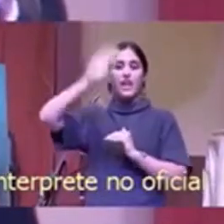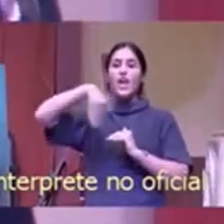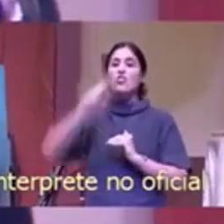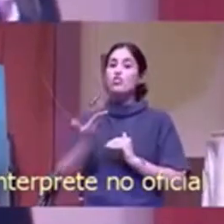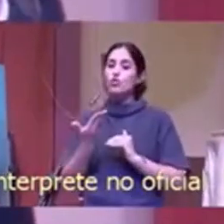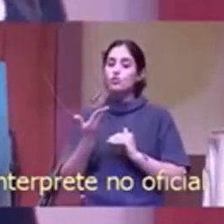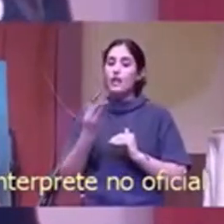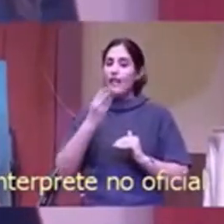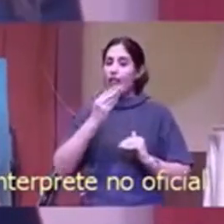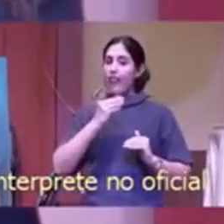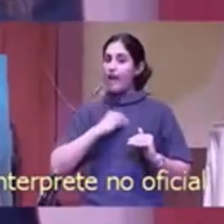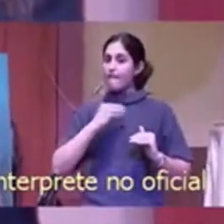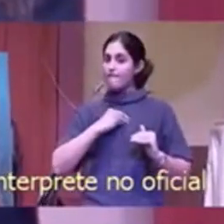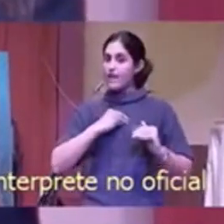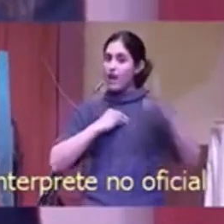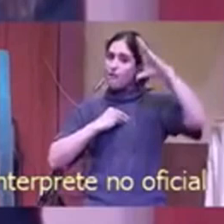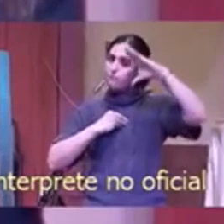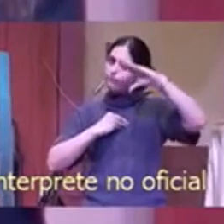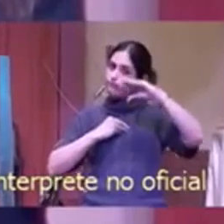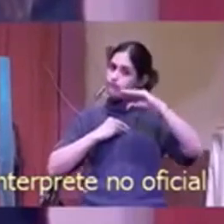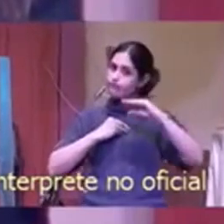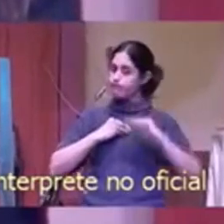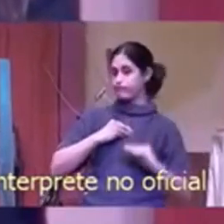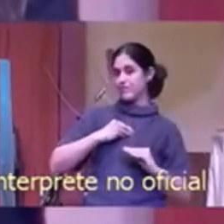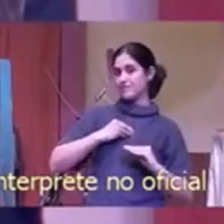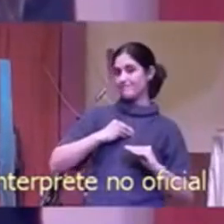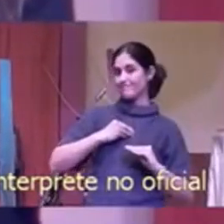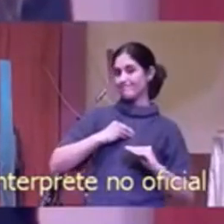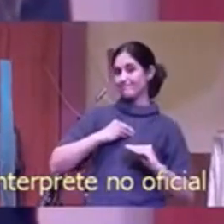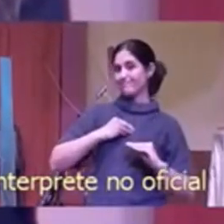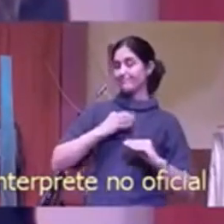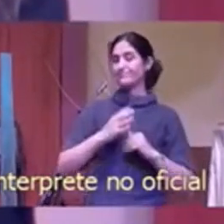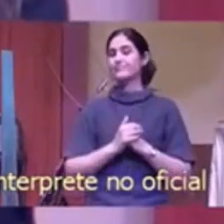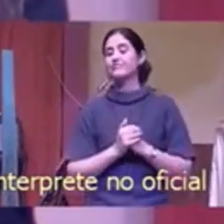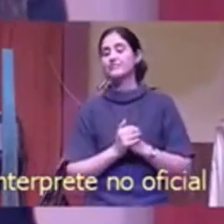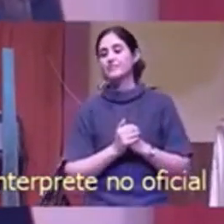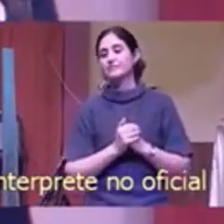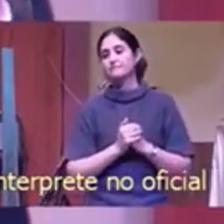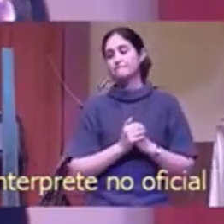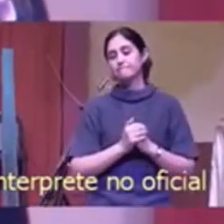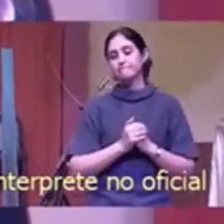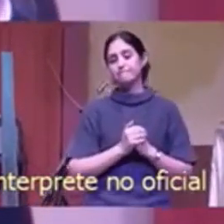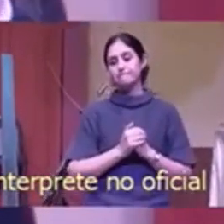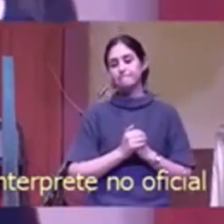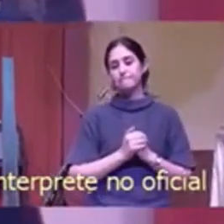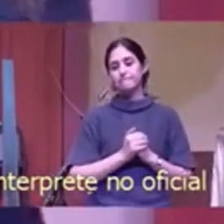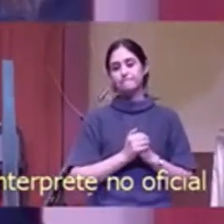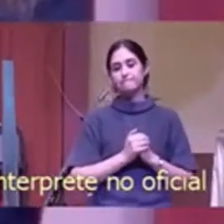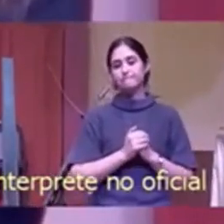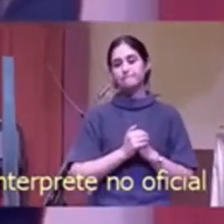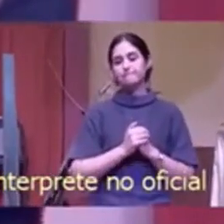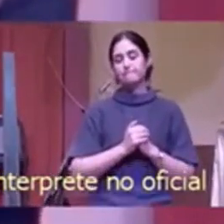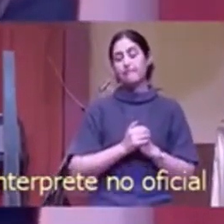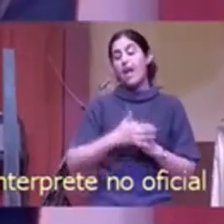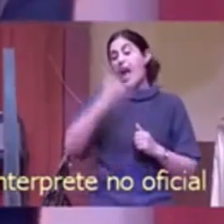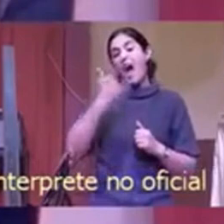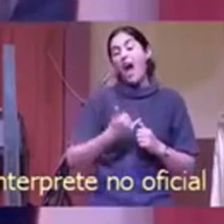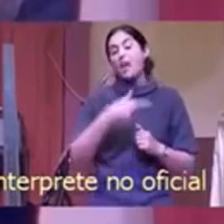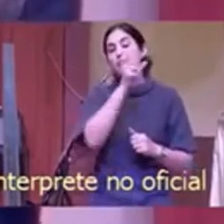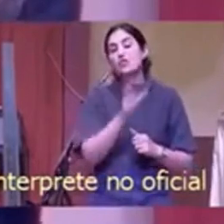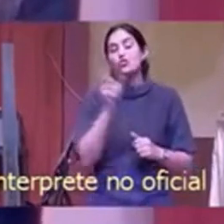esto va a causar problemas en tu cristianismo estaba en contra del